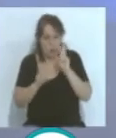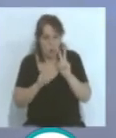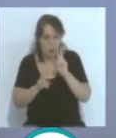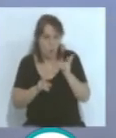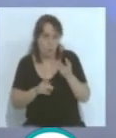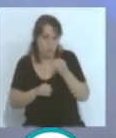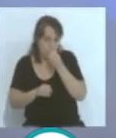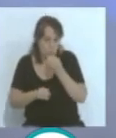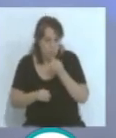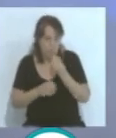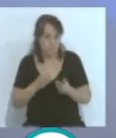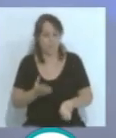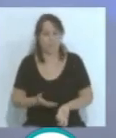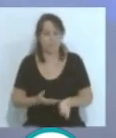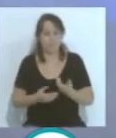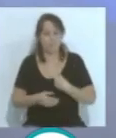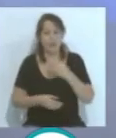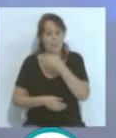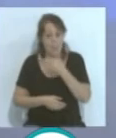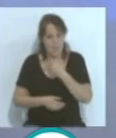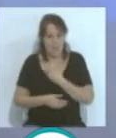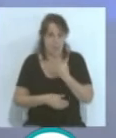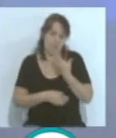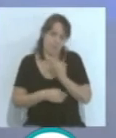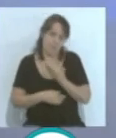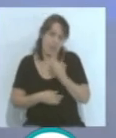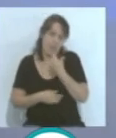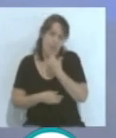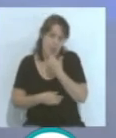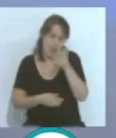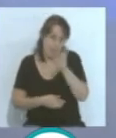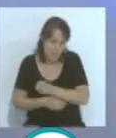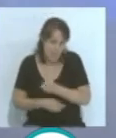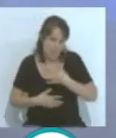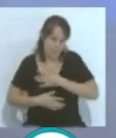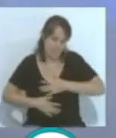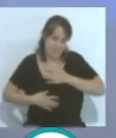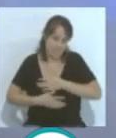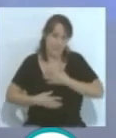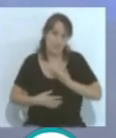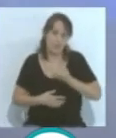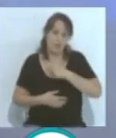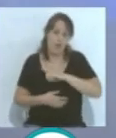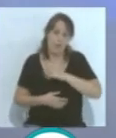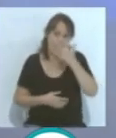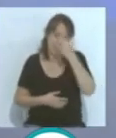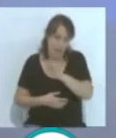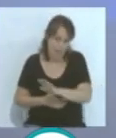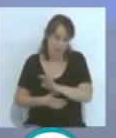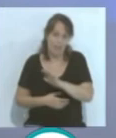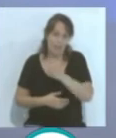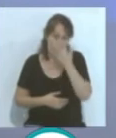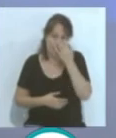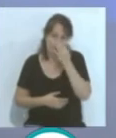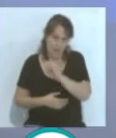sobre todo también la presencia de Beatriz Anillo, a apreciamos muchísimo y tenemos también fe en que va a ser una